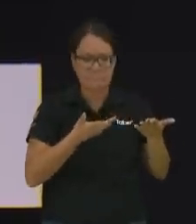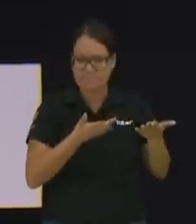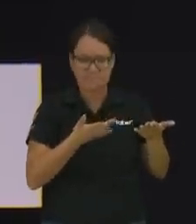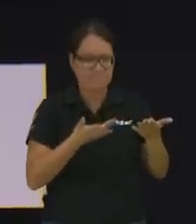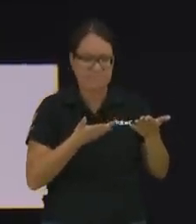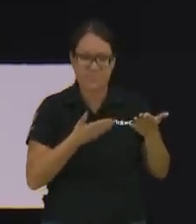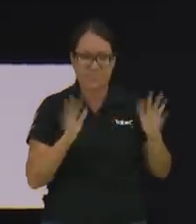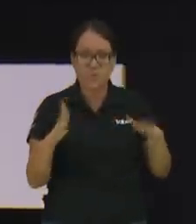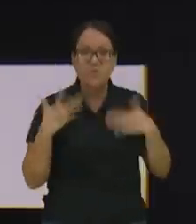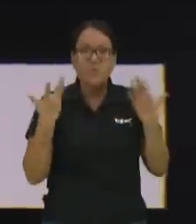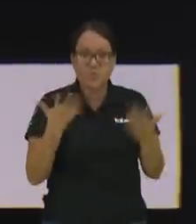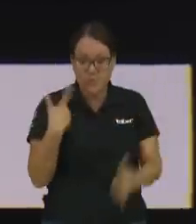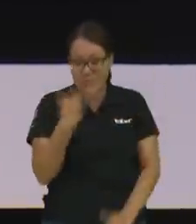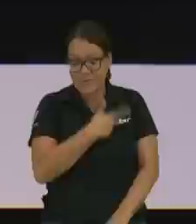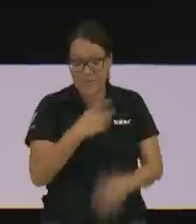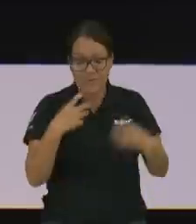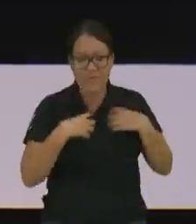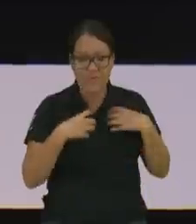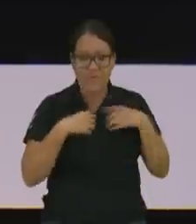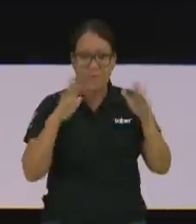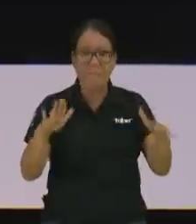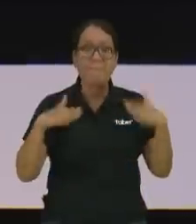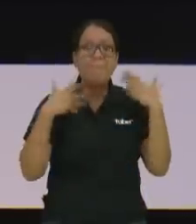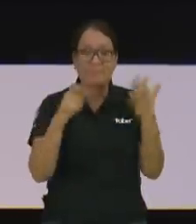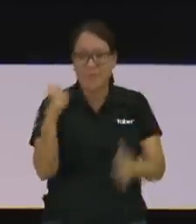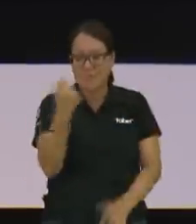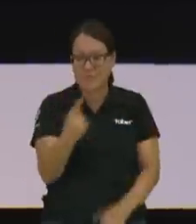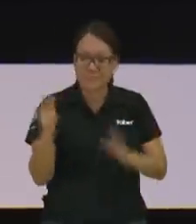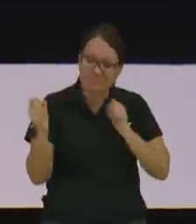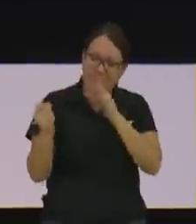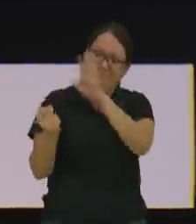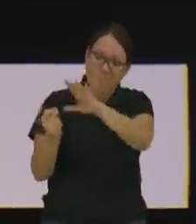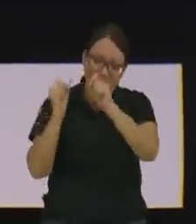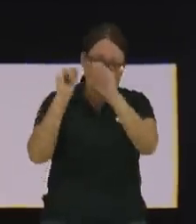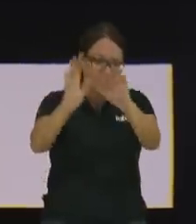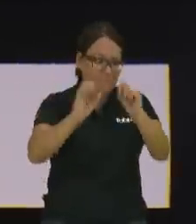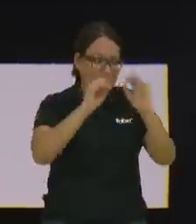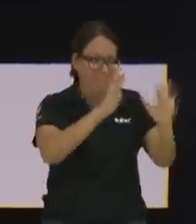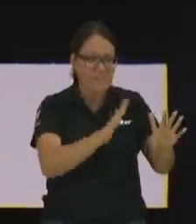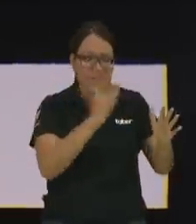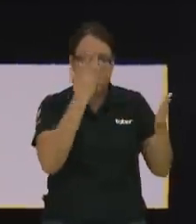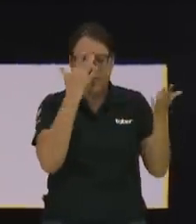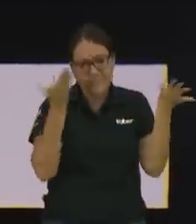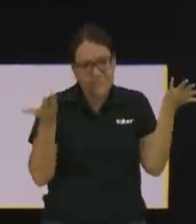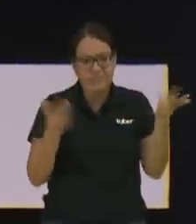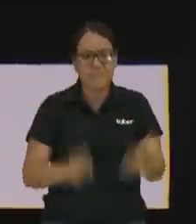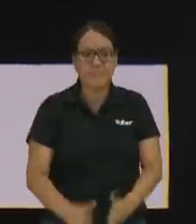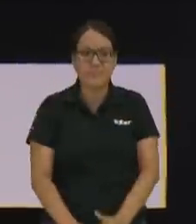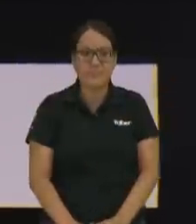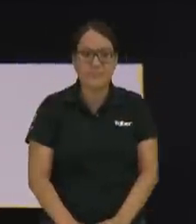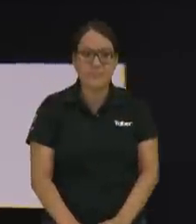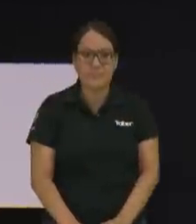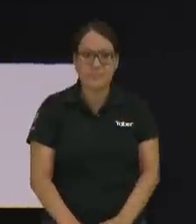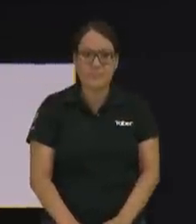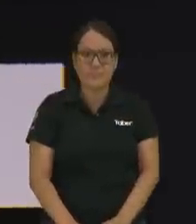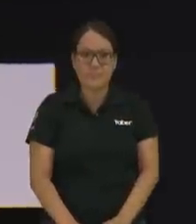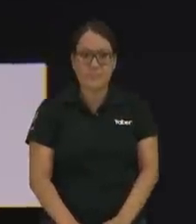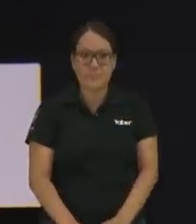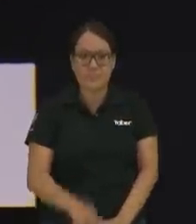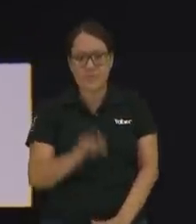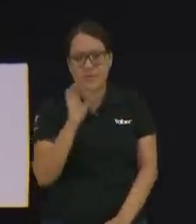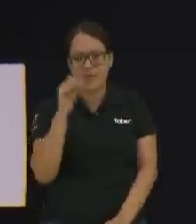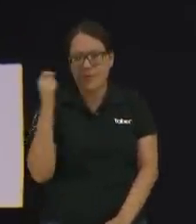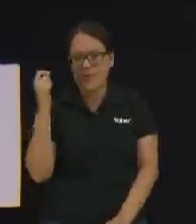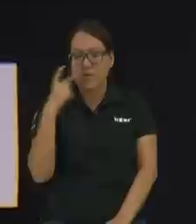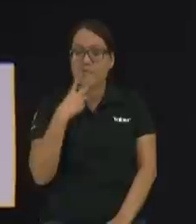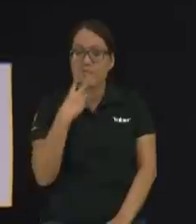Vivimos para bendecir a otros en todo sentido. Estamos platicando con los pastores